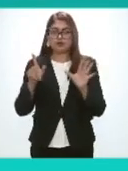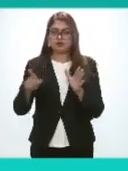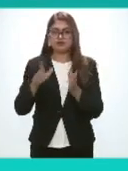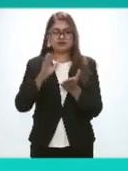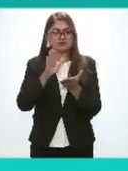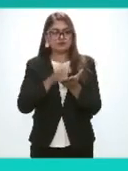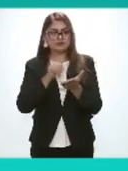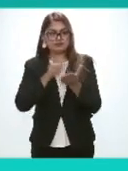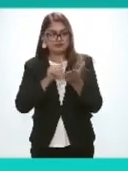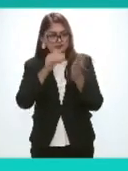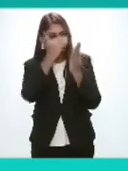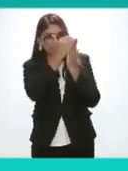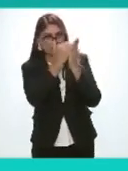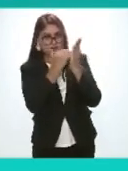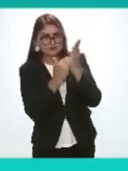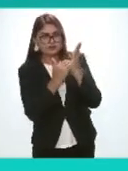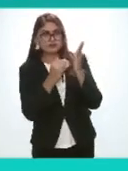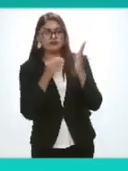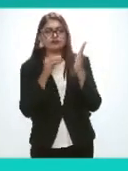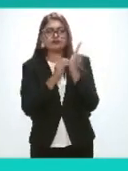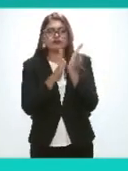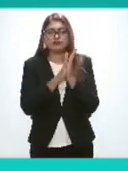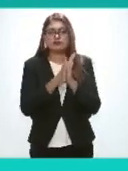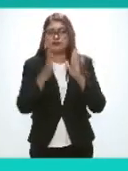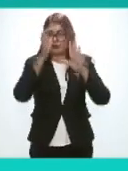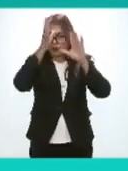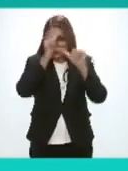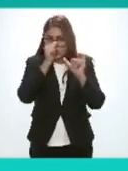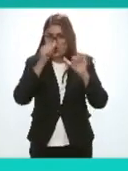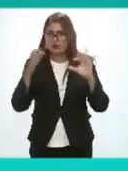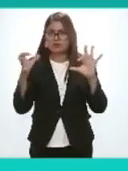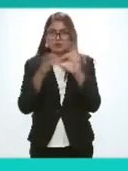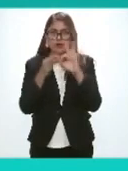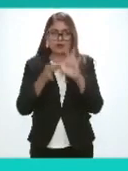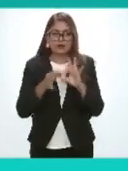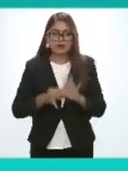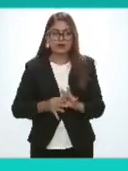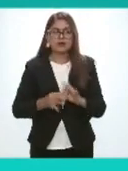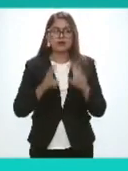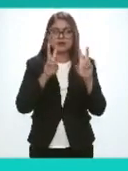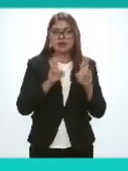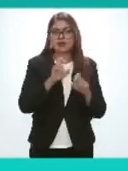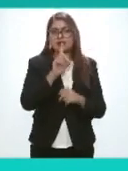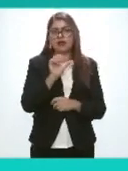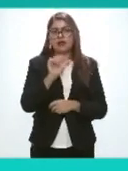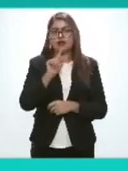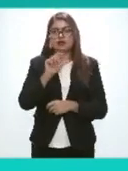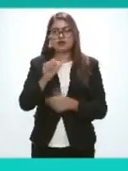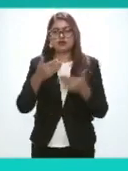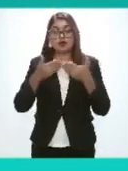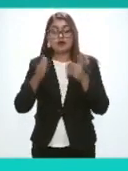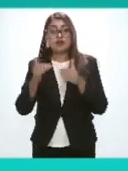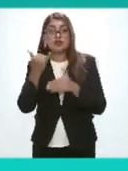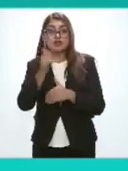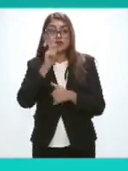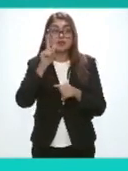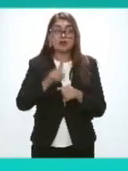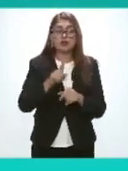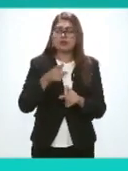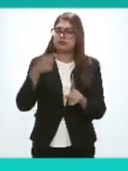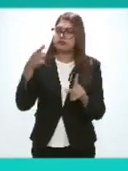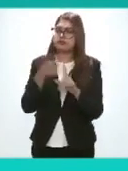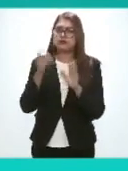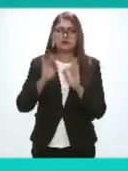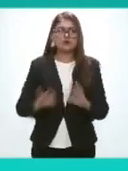documento establece objetivos que son comunes en la agenda de datos abiertos y también que son clave